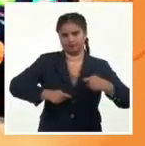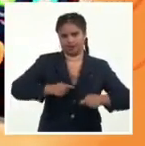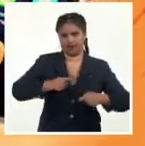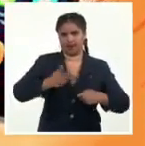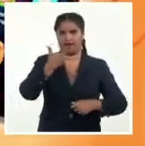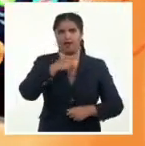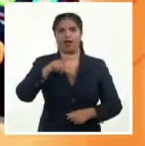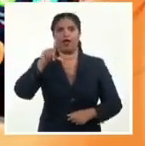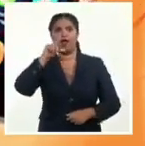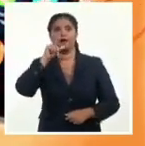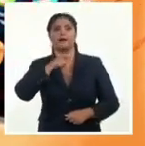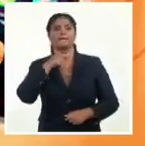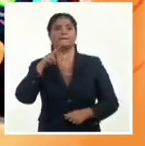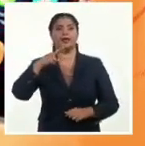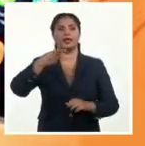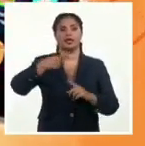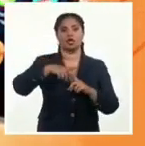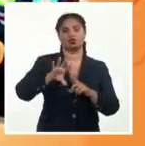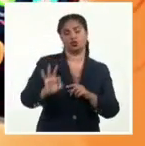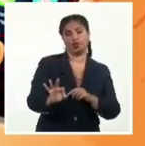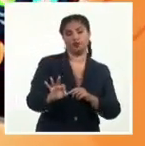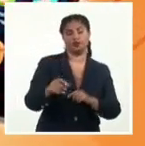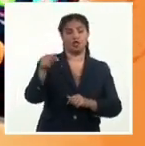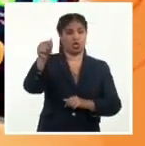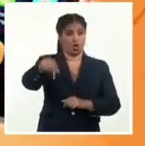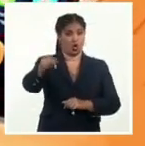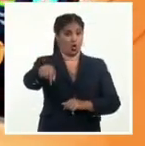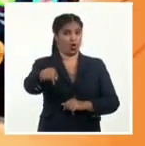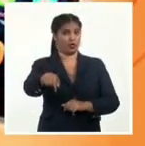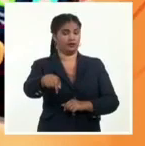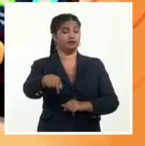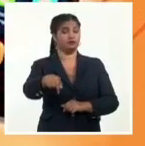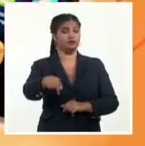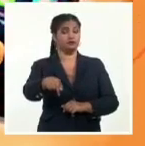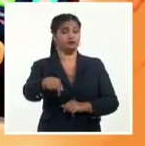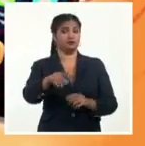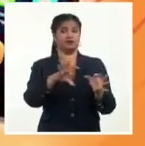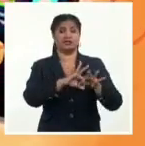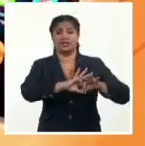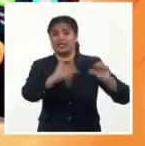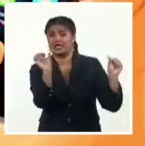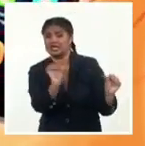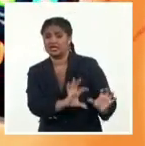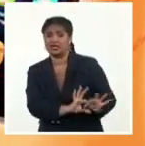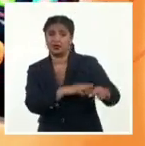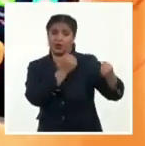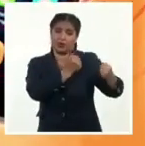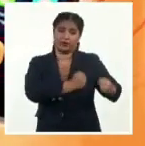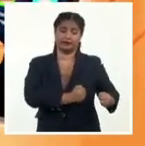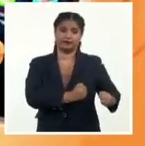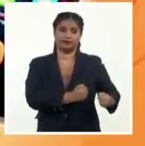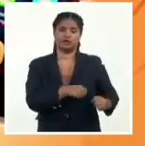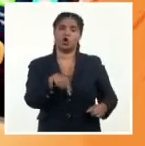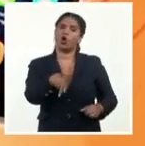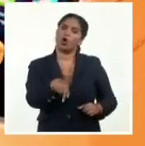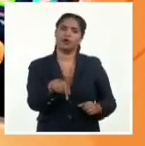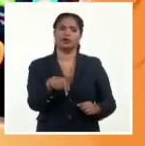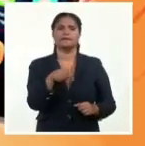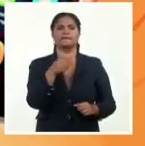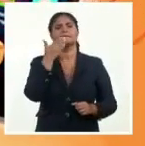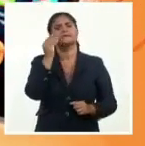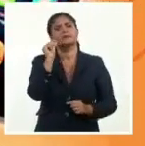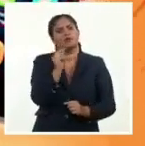pasa de un estado crítico a un estado de gravedad, se ha reportado de grave, estable. Lo tenemos